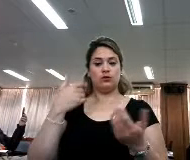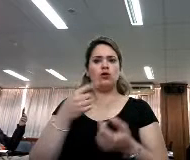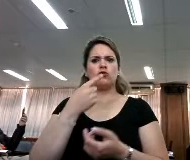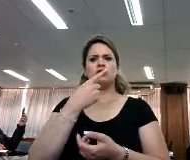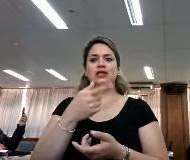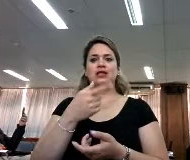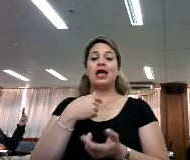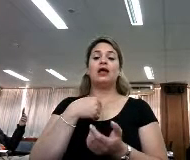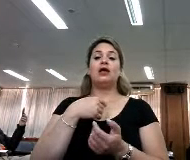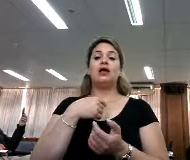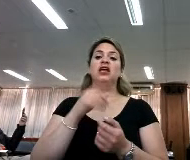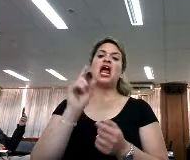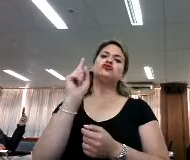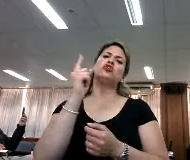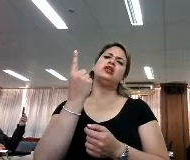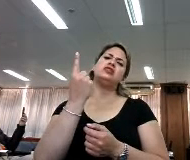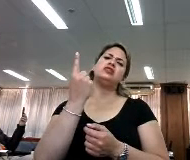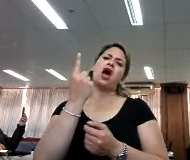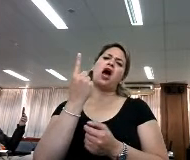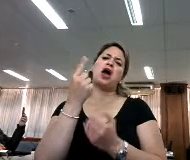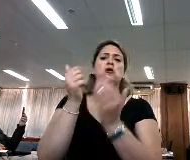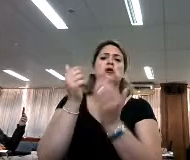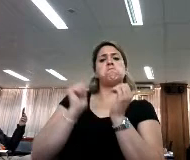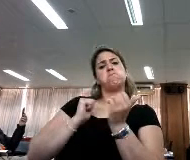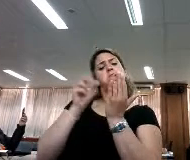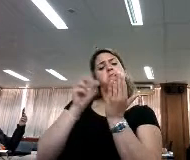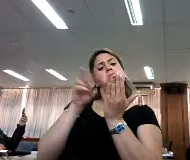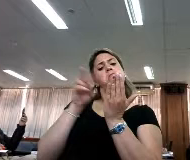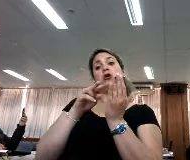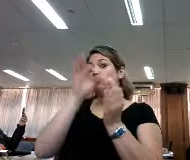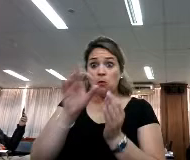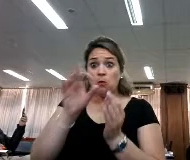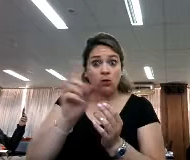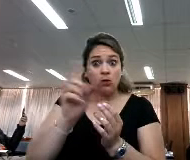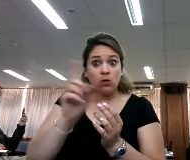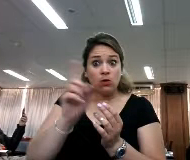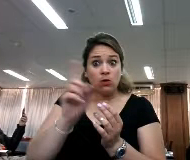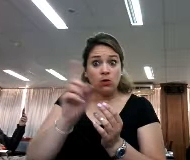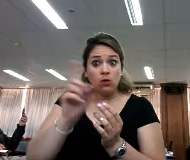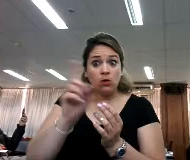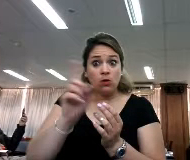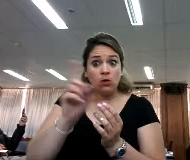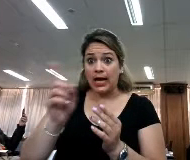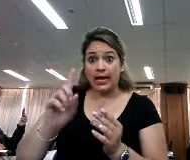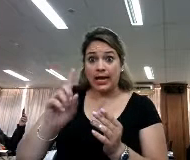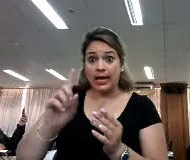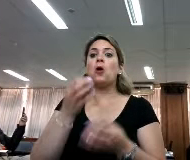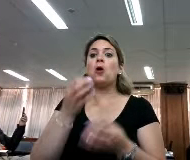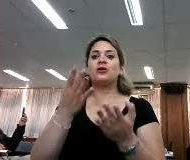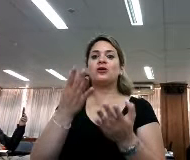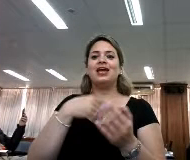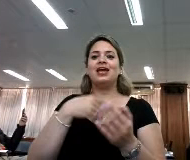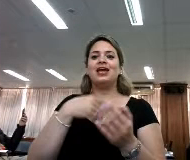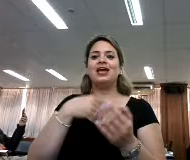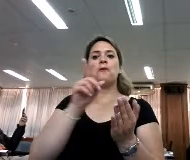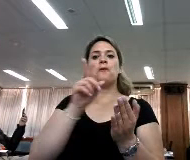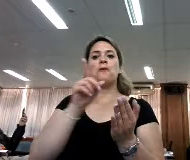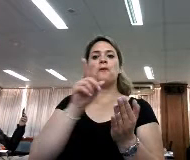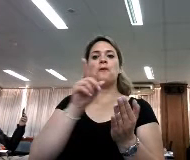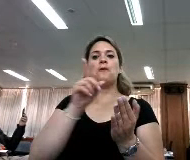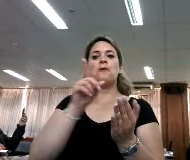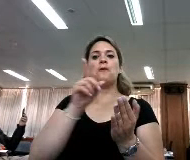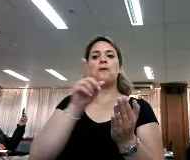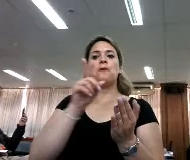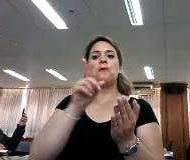dicen es que el lector era solitario, yo digo, no es cierto, el lector nunca ha sido solitario. Probablemente hacía su lector en solitario, pero siempre